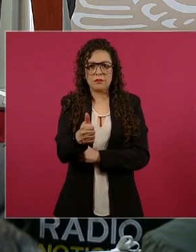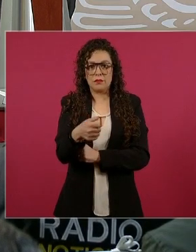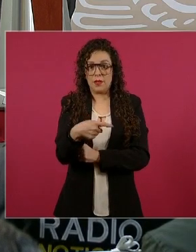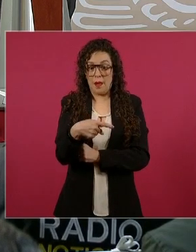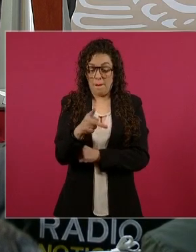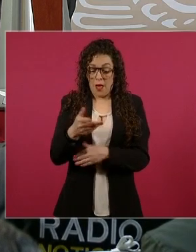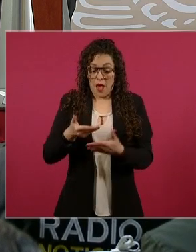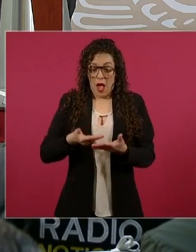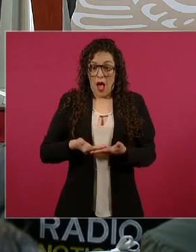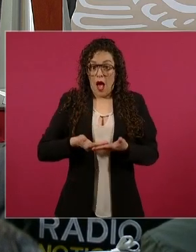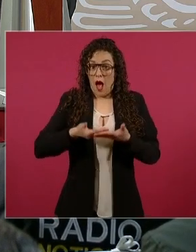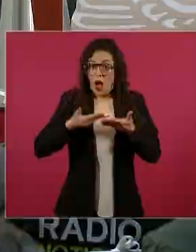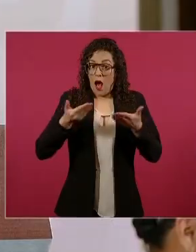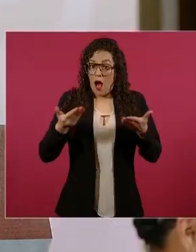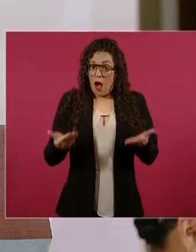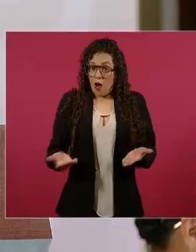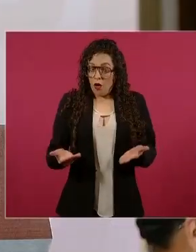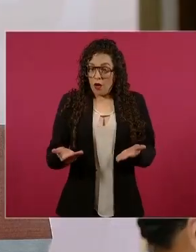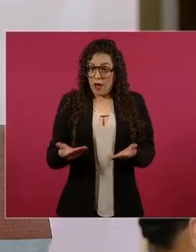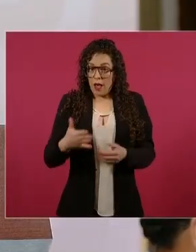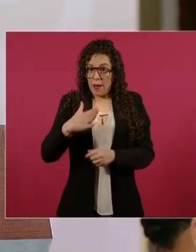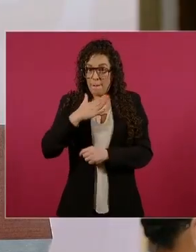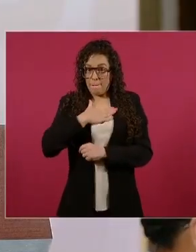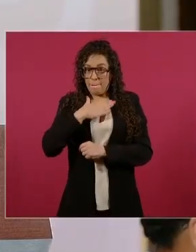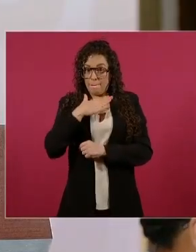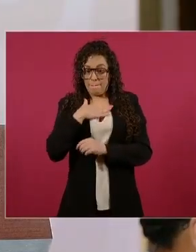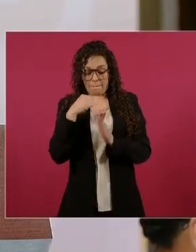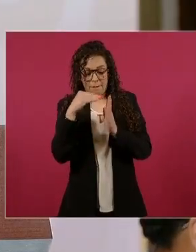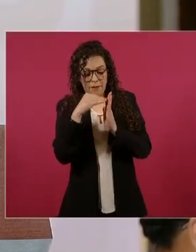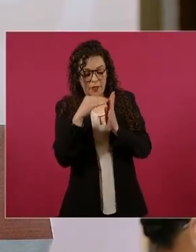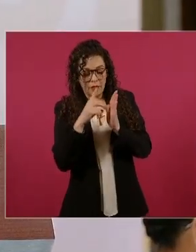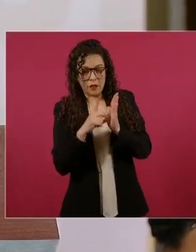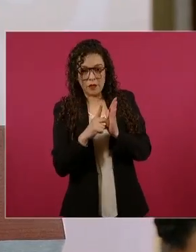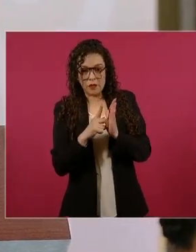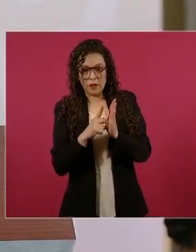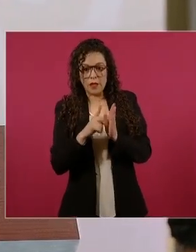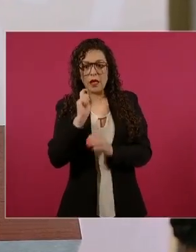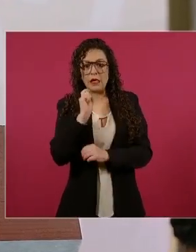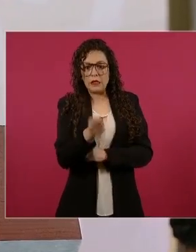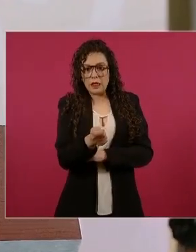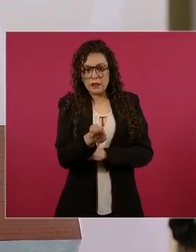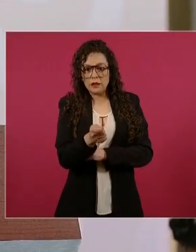modelo nuestro, el modelo del humanismo mexicano